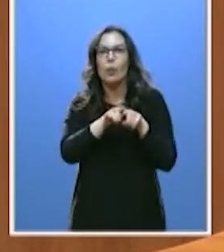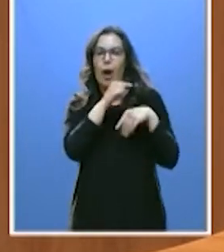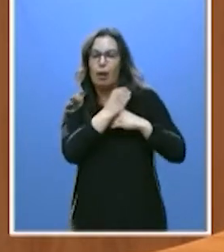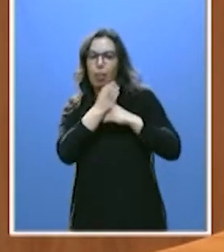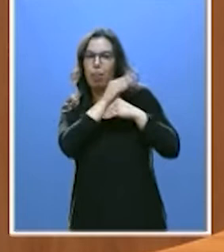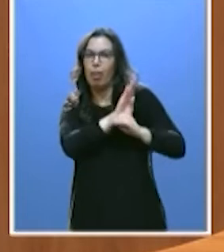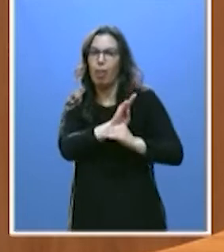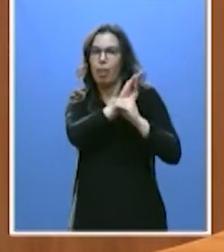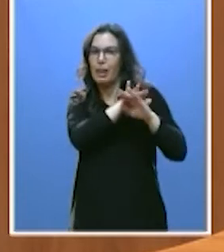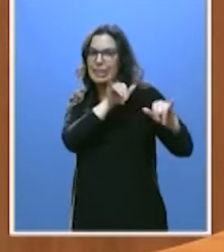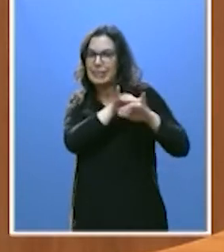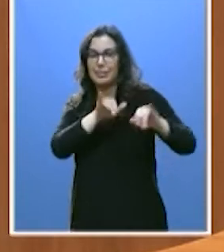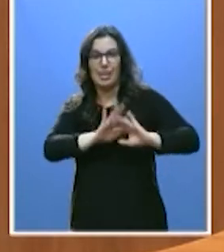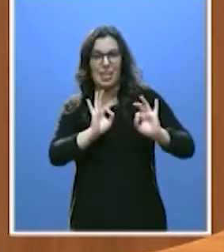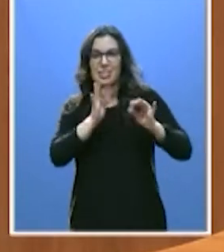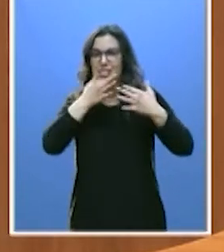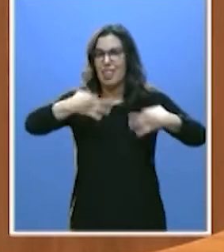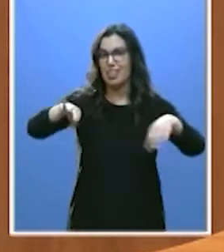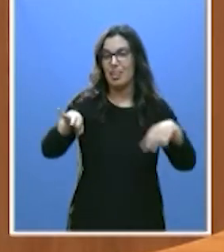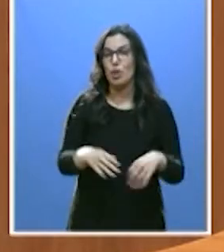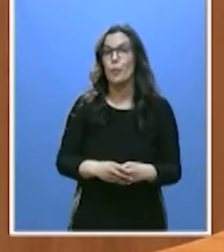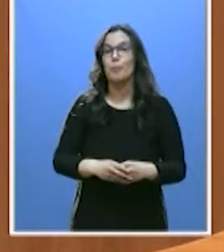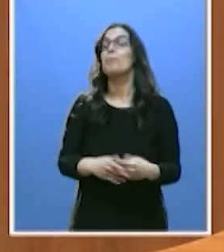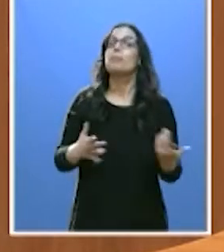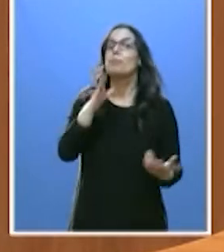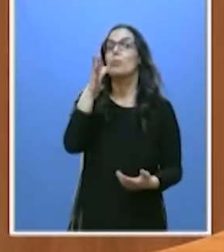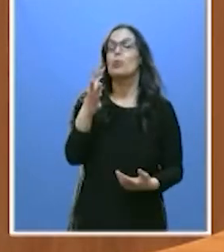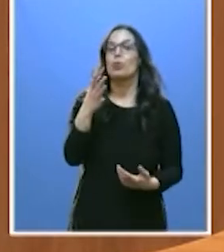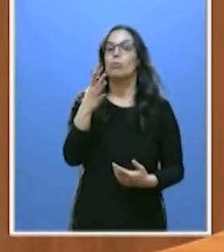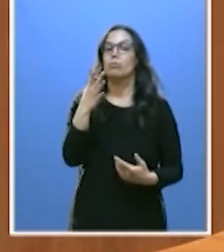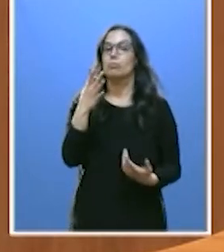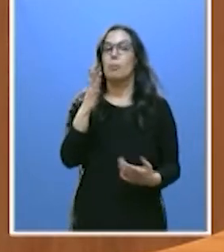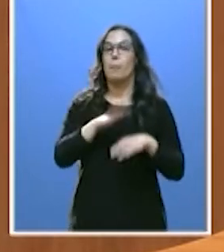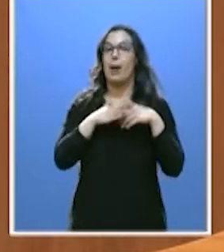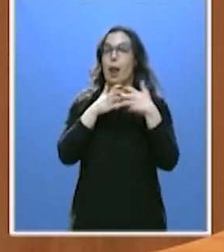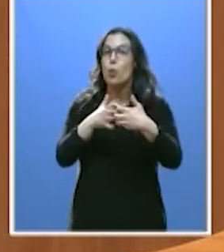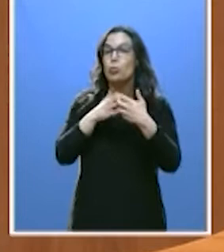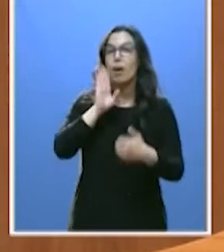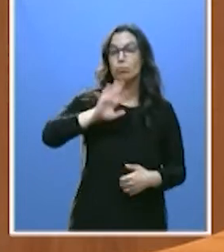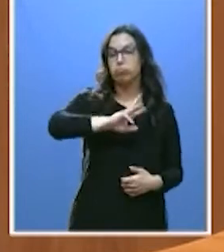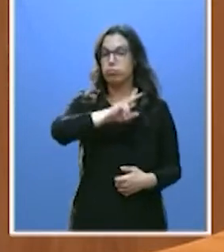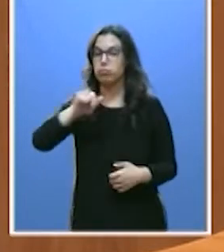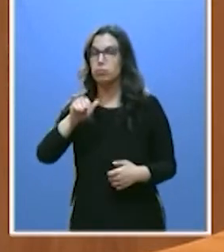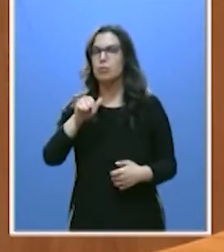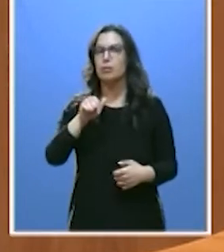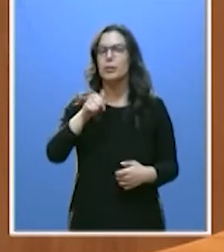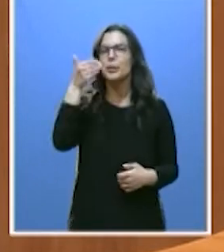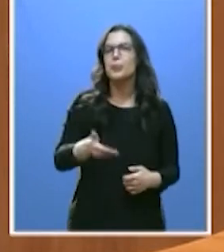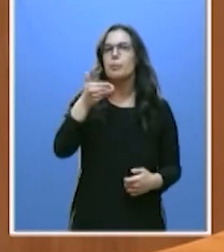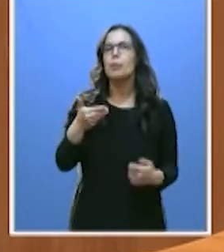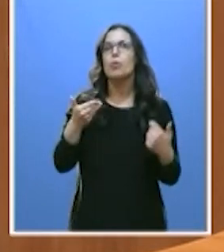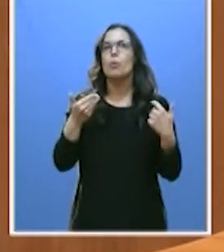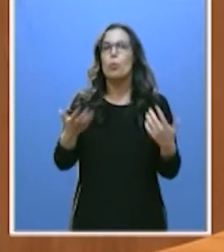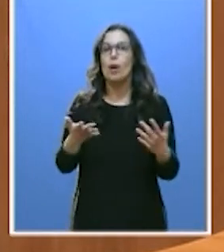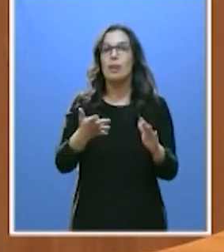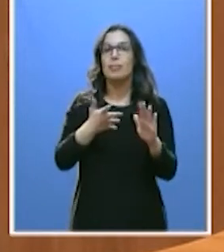Tan sencillo como esto. Por eso, una de las herramientas esenciales para combatir la corrupción consiste en